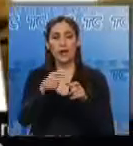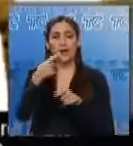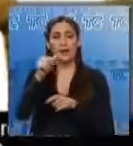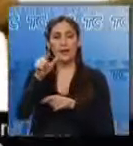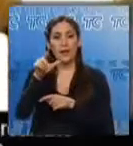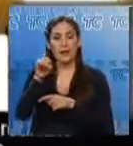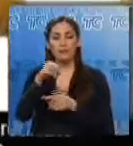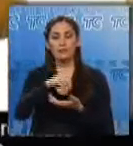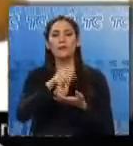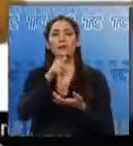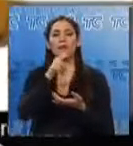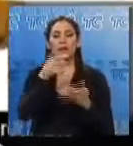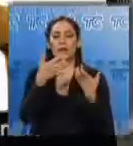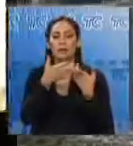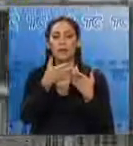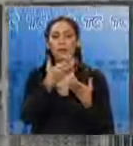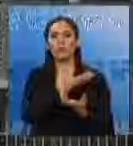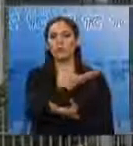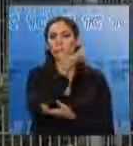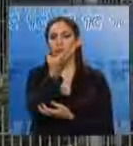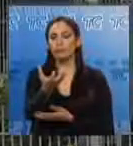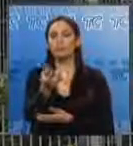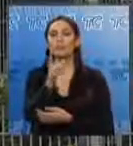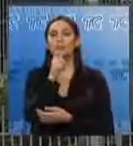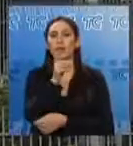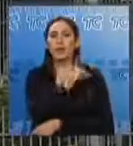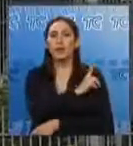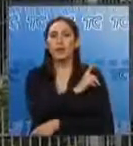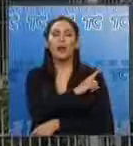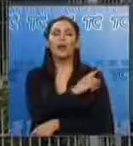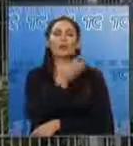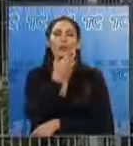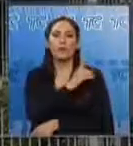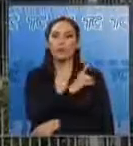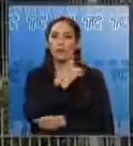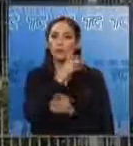designará al equipo que cumplirá esa diligencia en Londres.